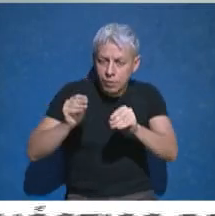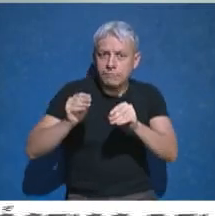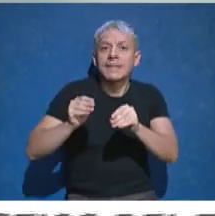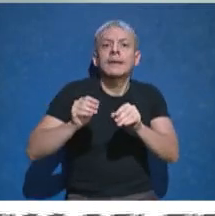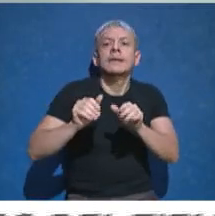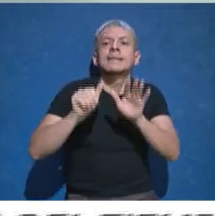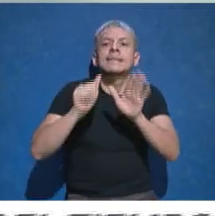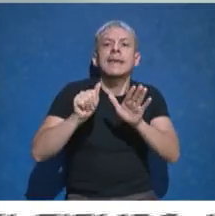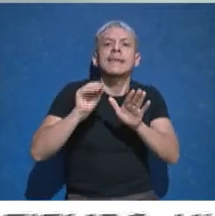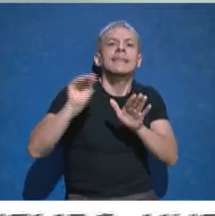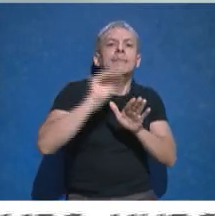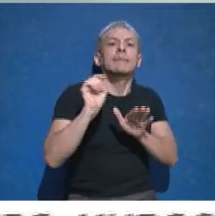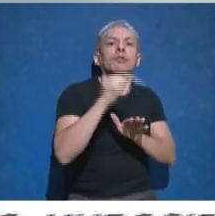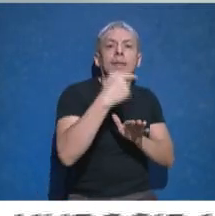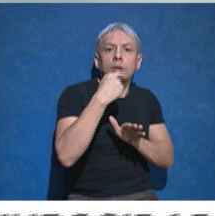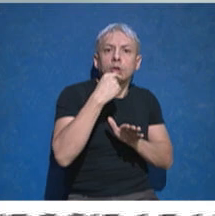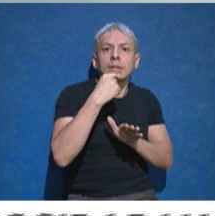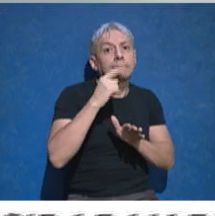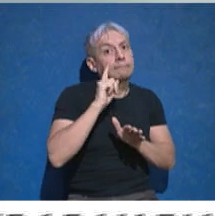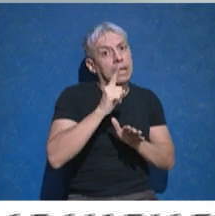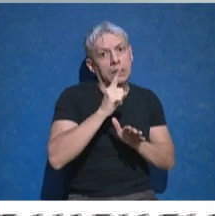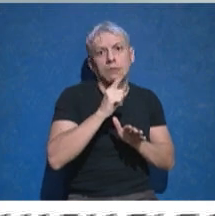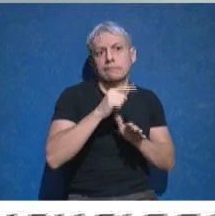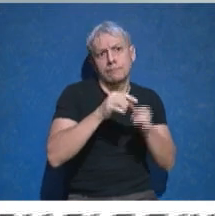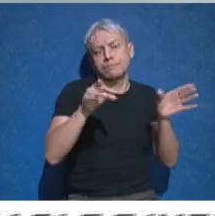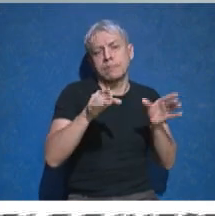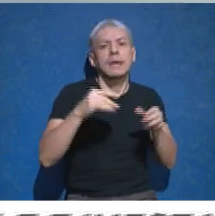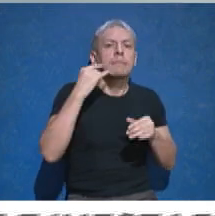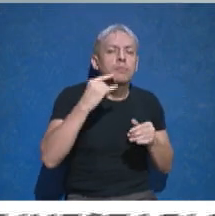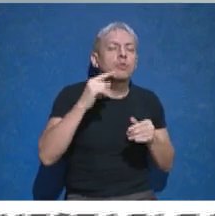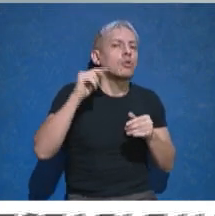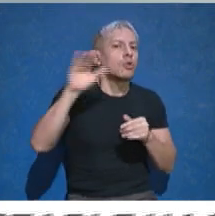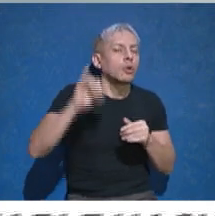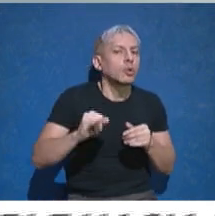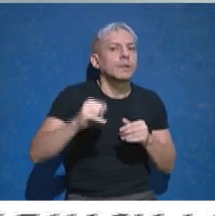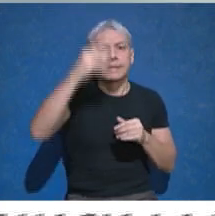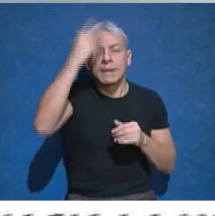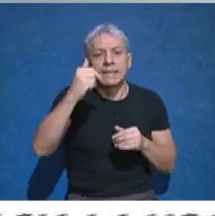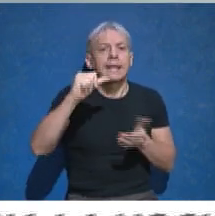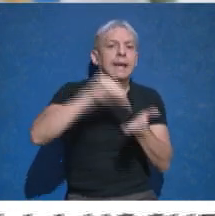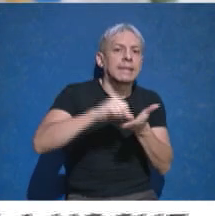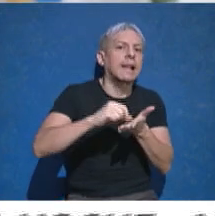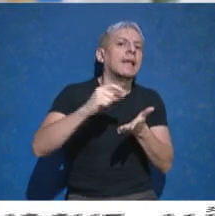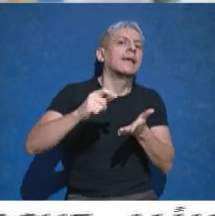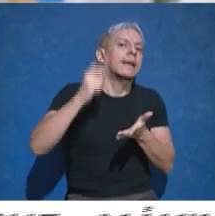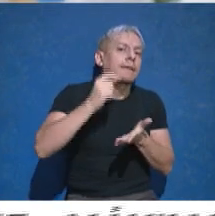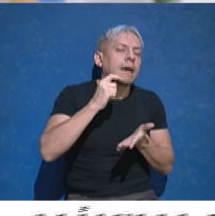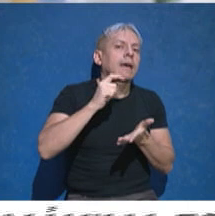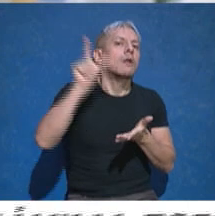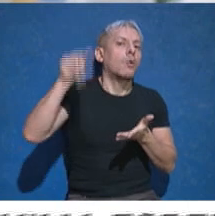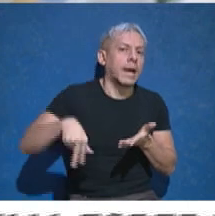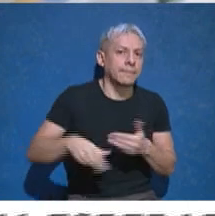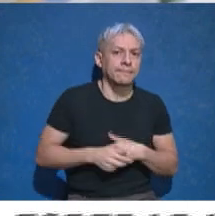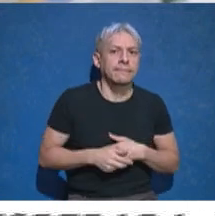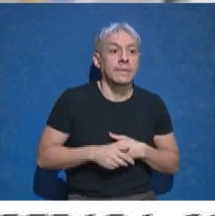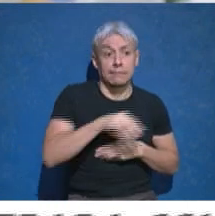departamentos mendocinos en zona roja, Maipú, Godoy Cruz, San Martín, Capital, Rivadavia y Luján de Cuyo